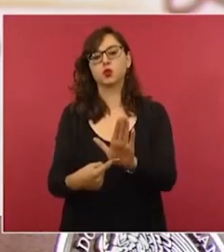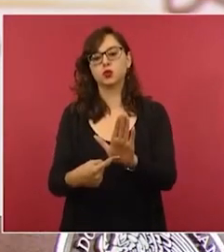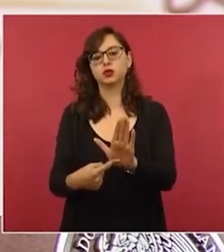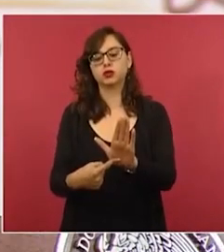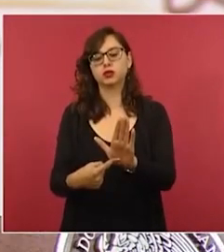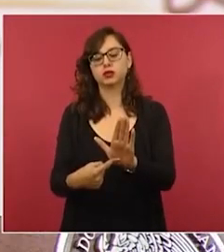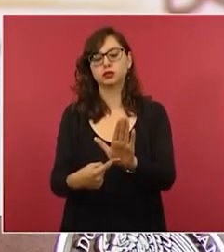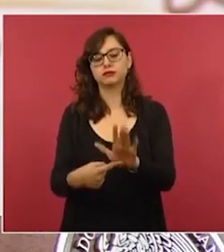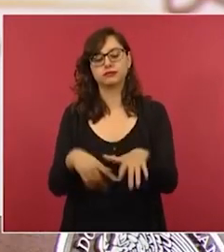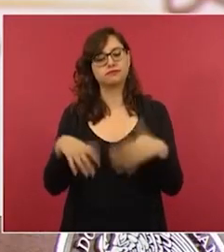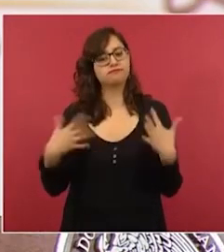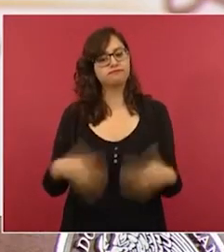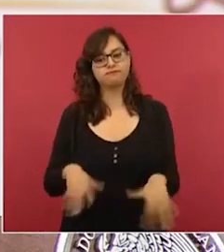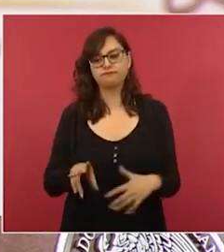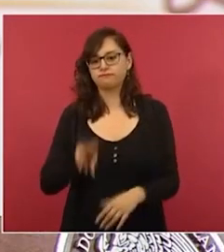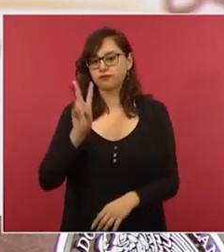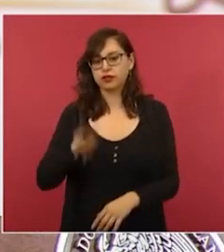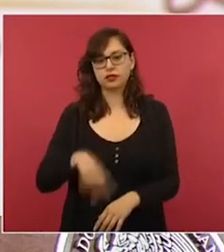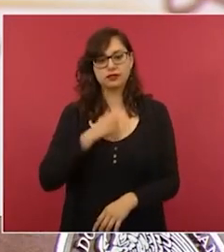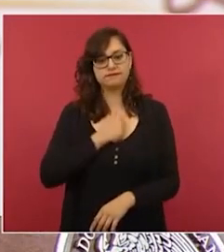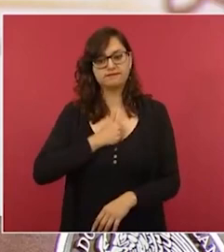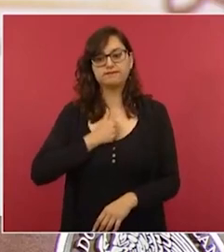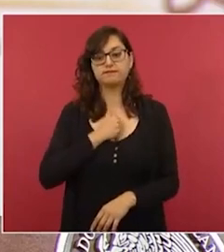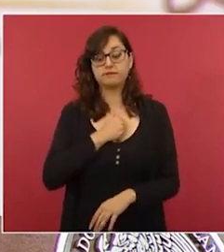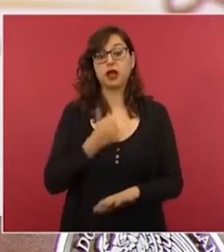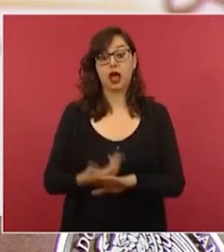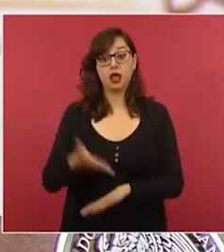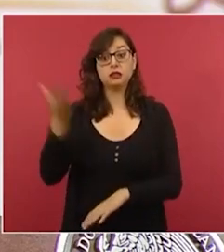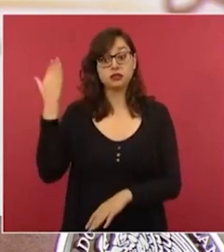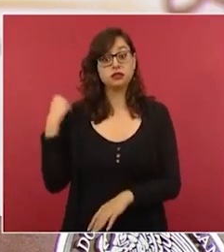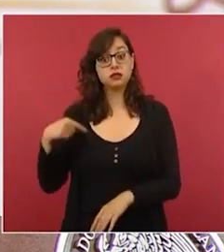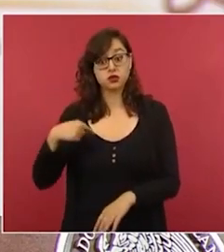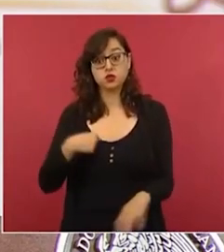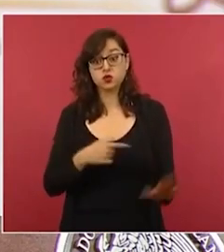lamentable asunto fue un compromiso que hicimos